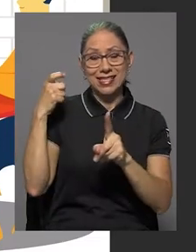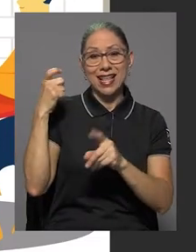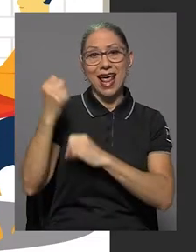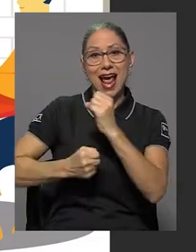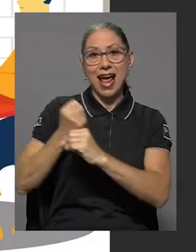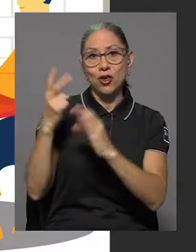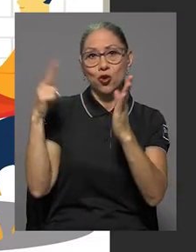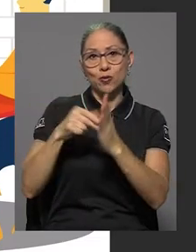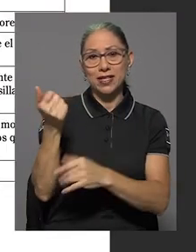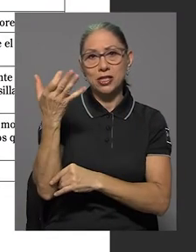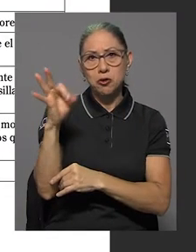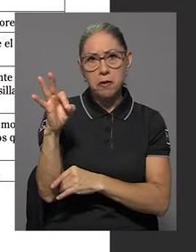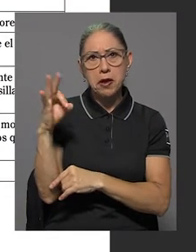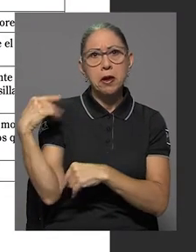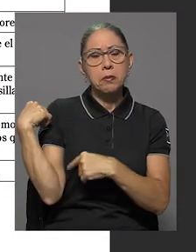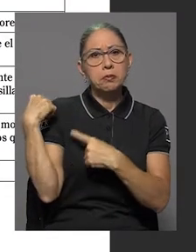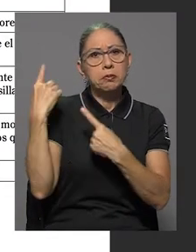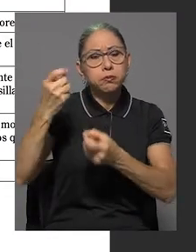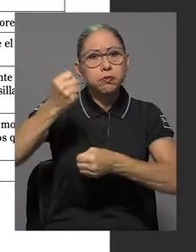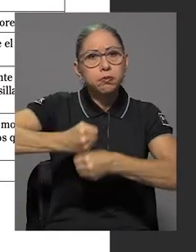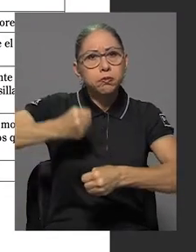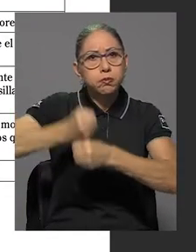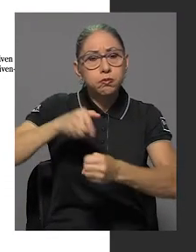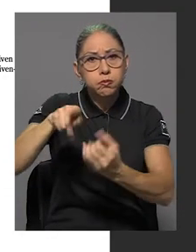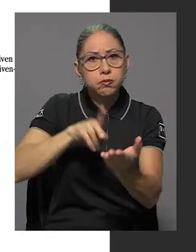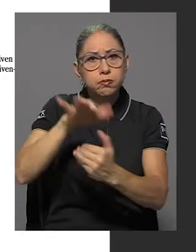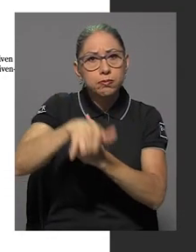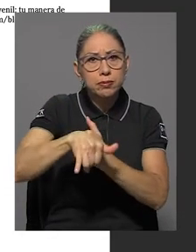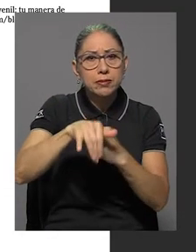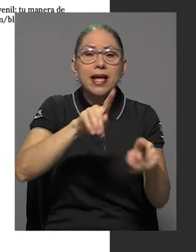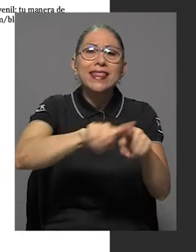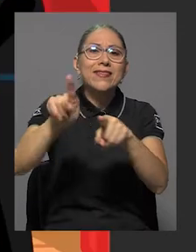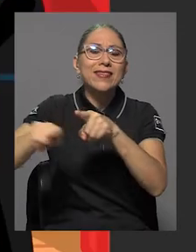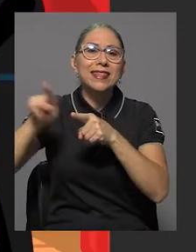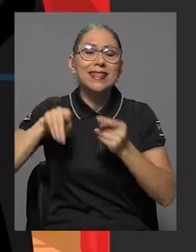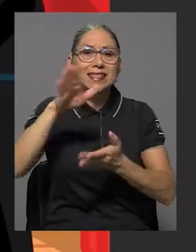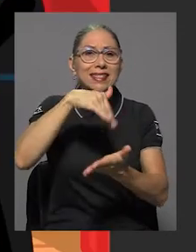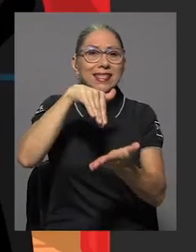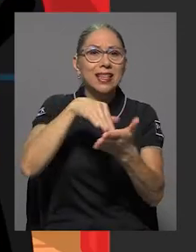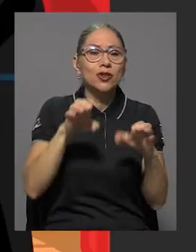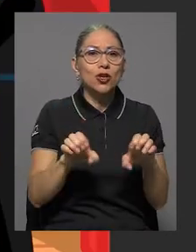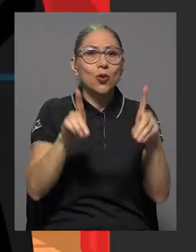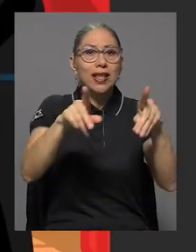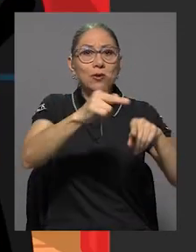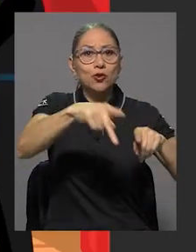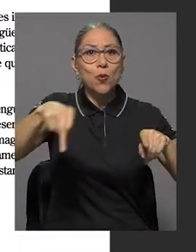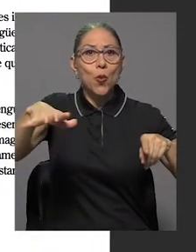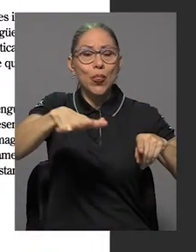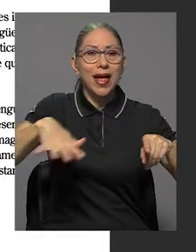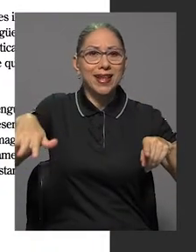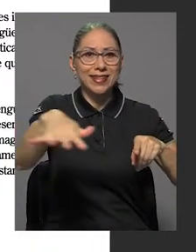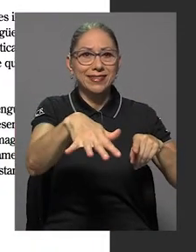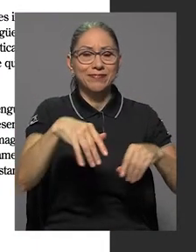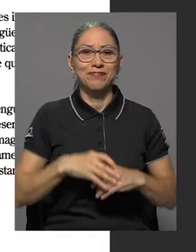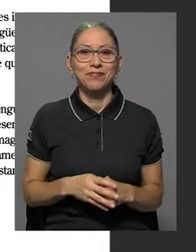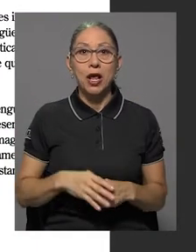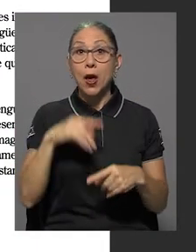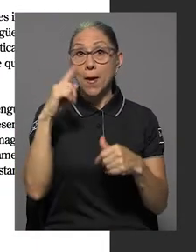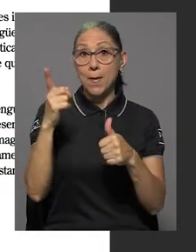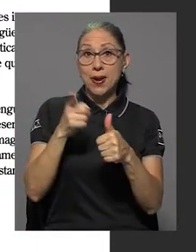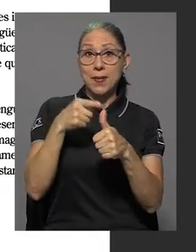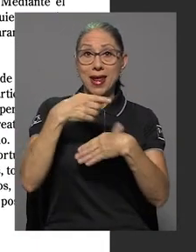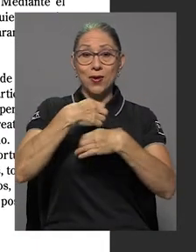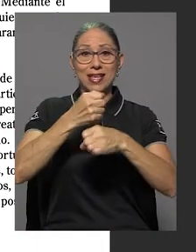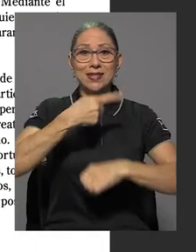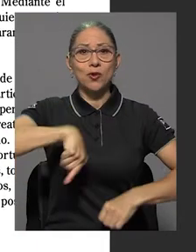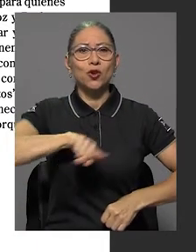2019 venían trabajando en este proyecto en los diferentes centros educativos puntarenenses. Lo primero que